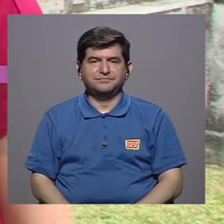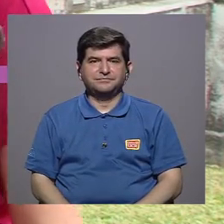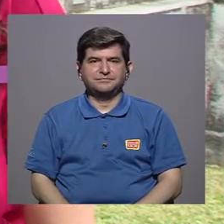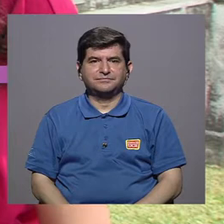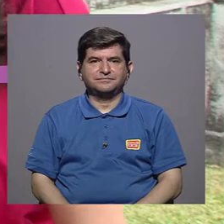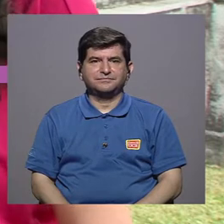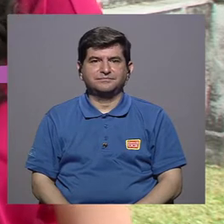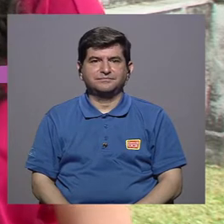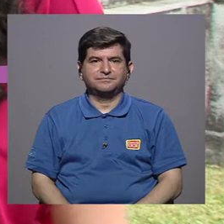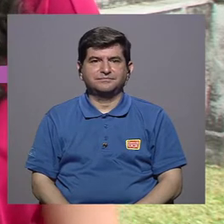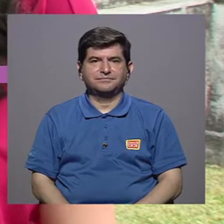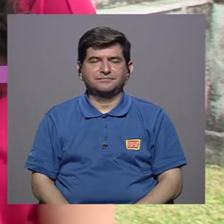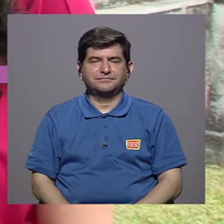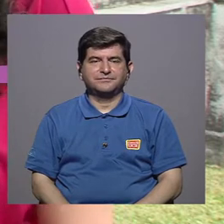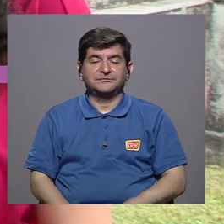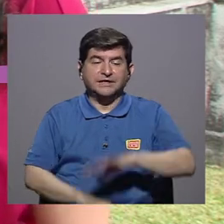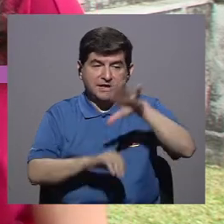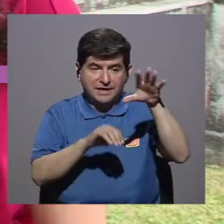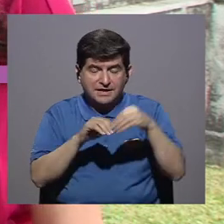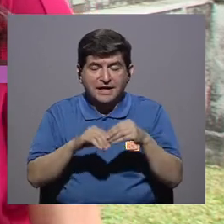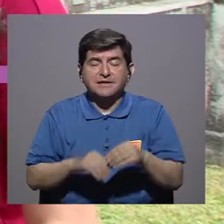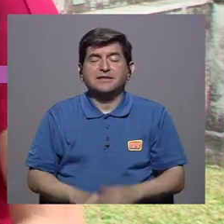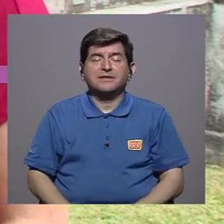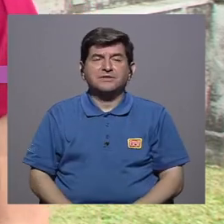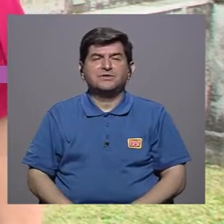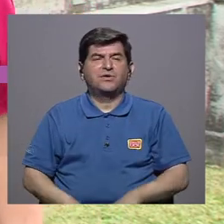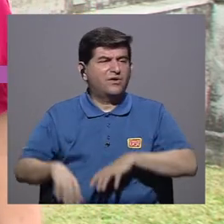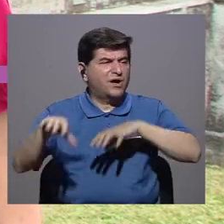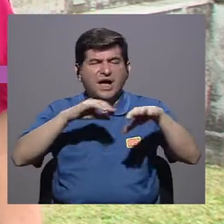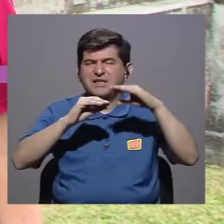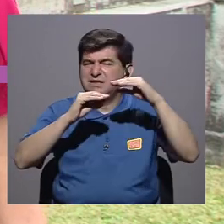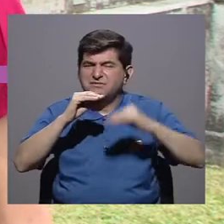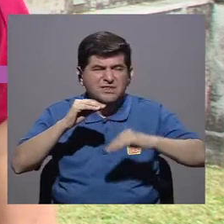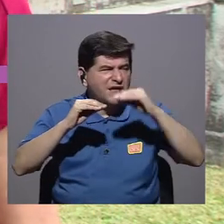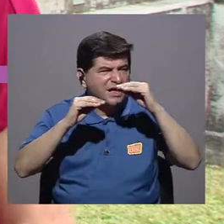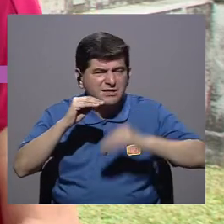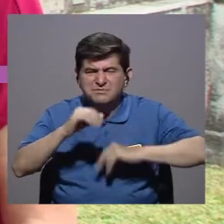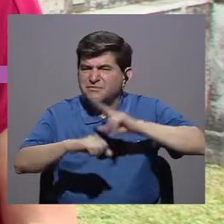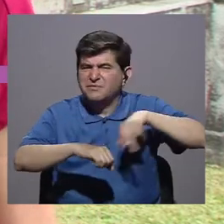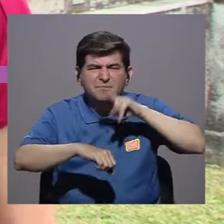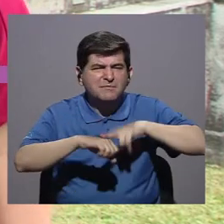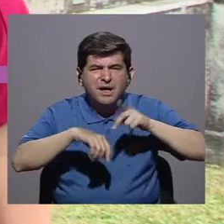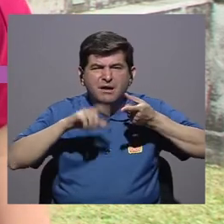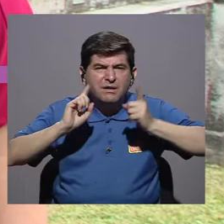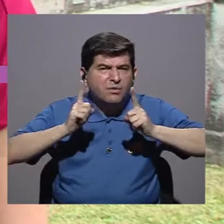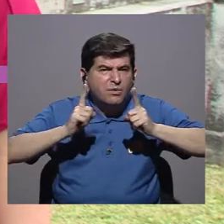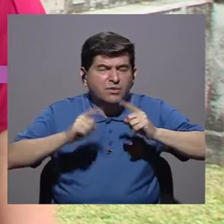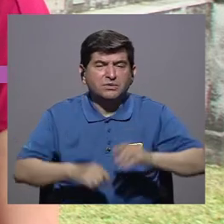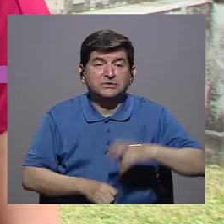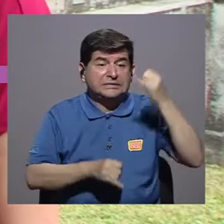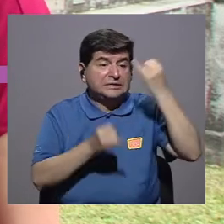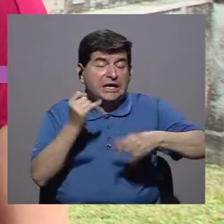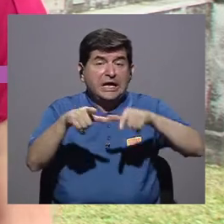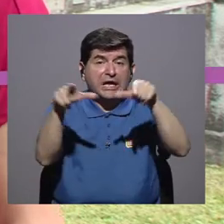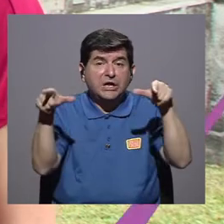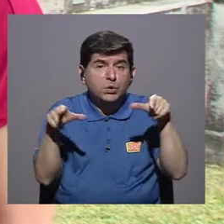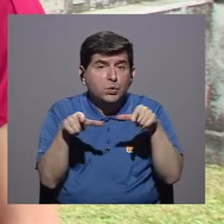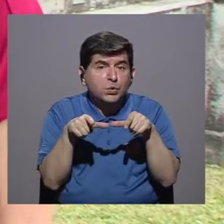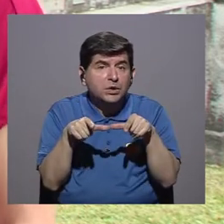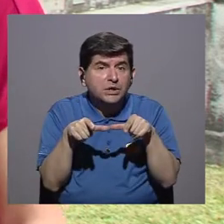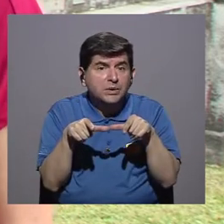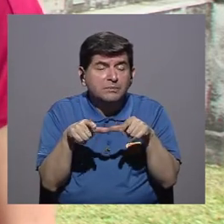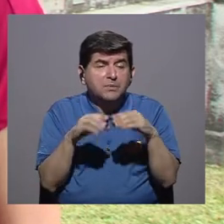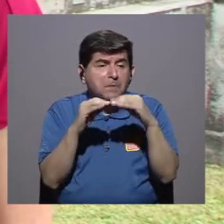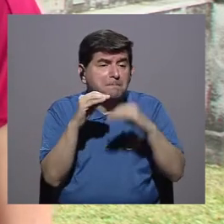las actividades que menos se realizan, que se realizan con menos frecuencia, que en último